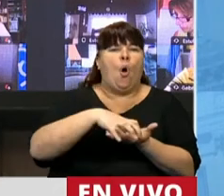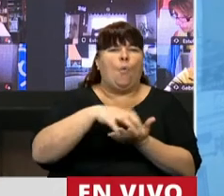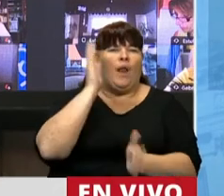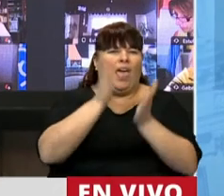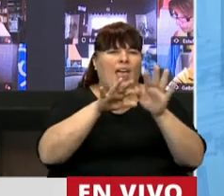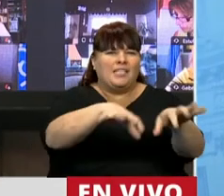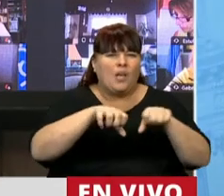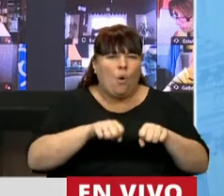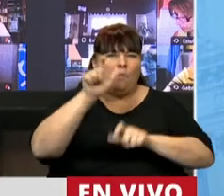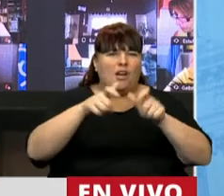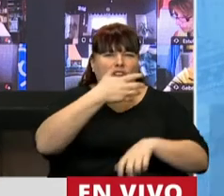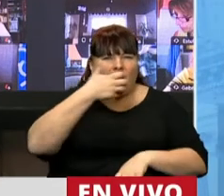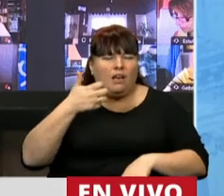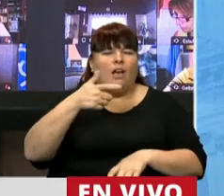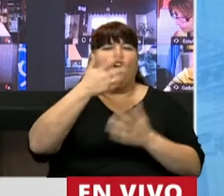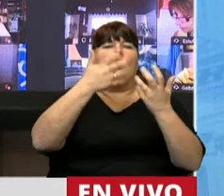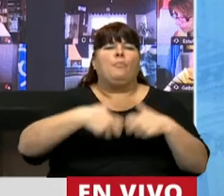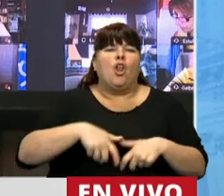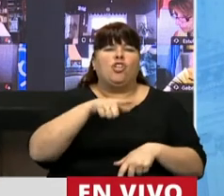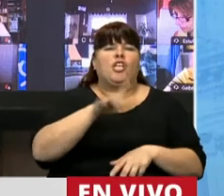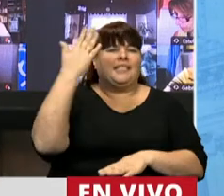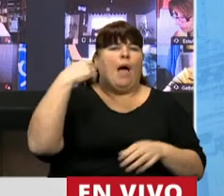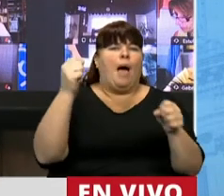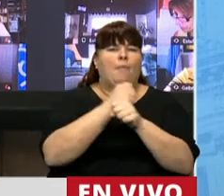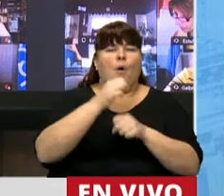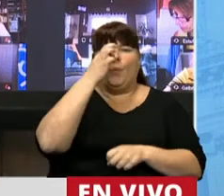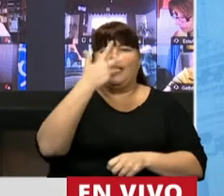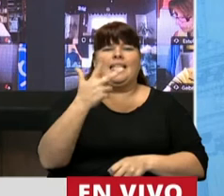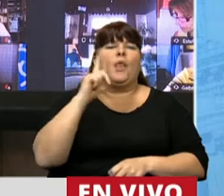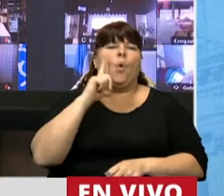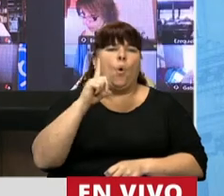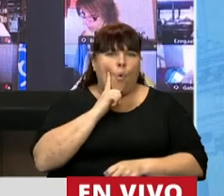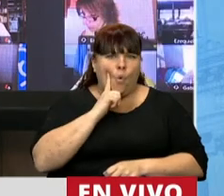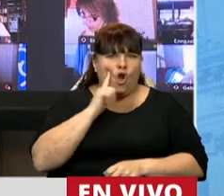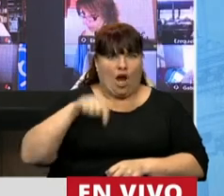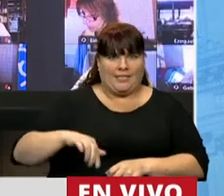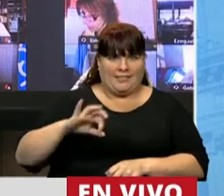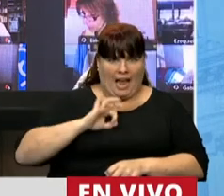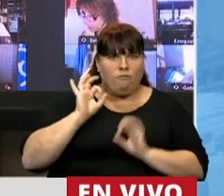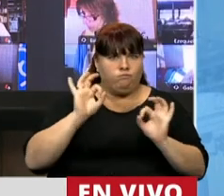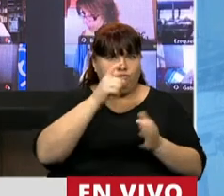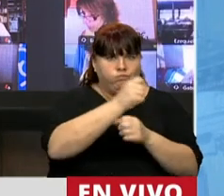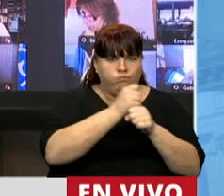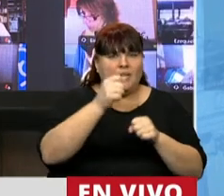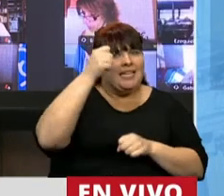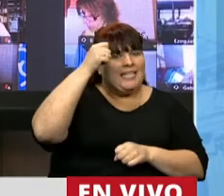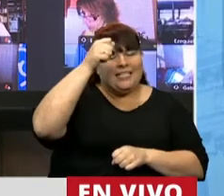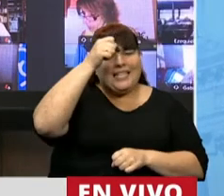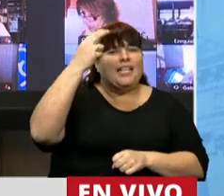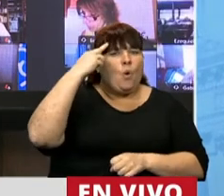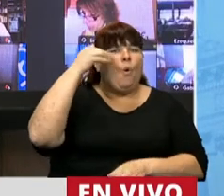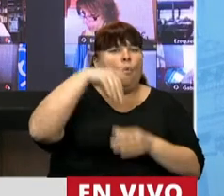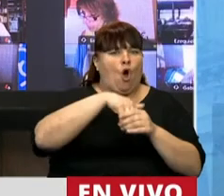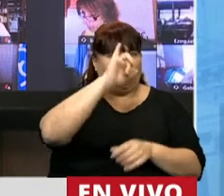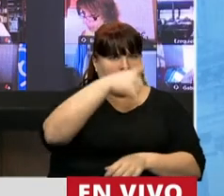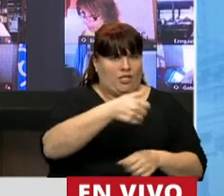humanidad. Proyecto que viene sancionado el día 23 de julio de este año, con 69 votos